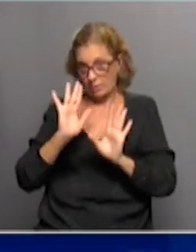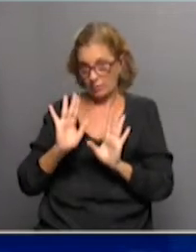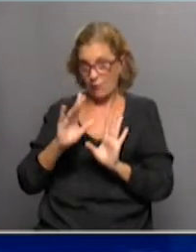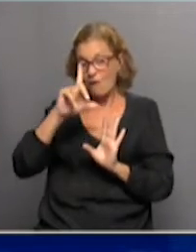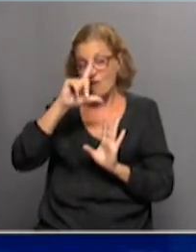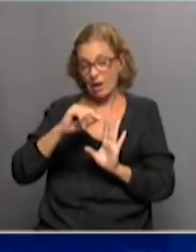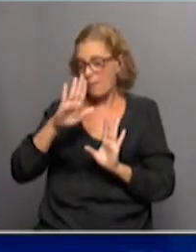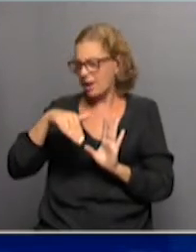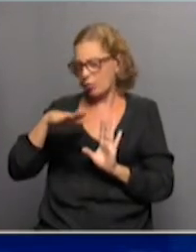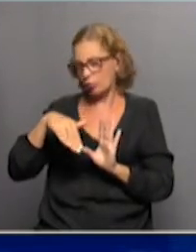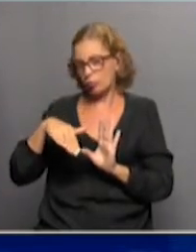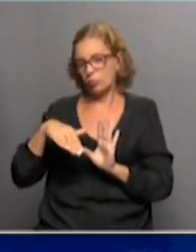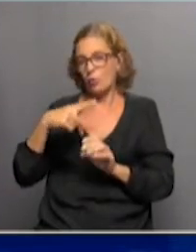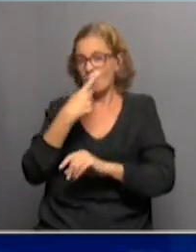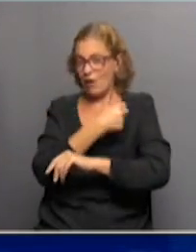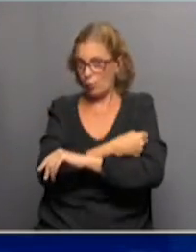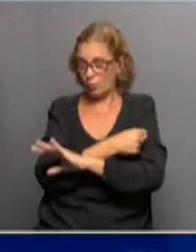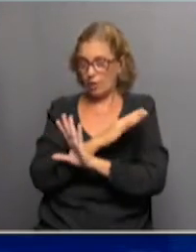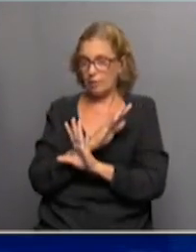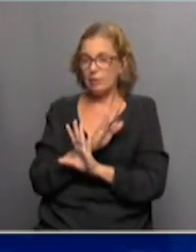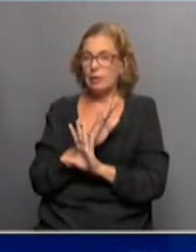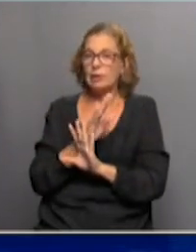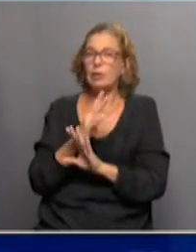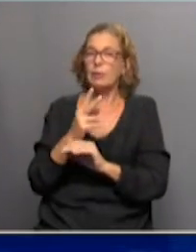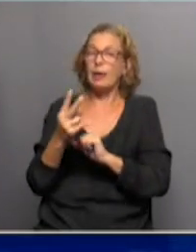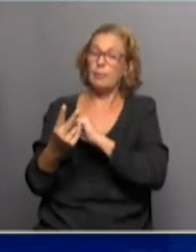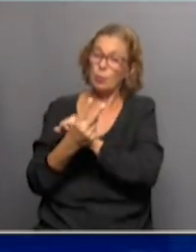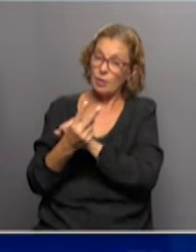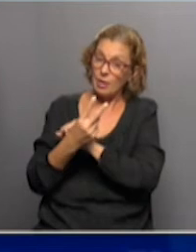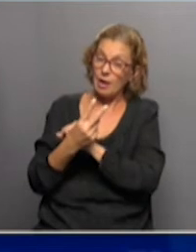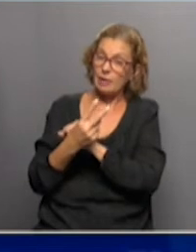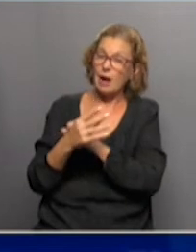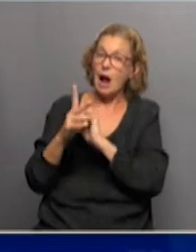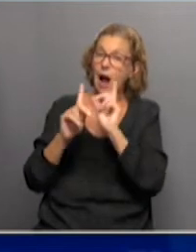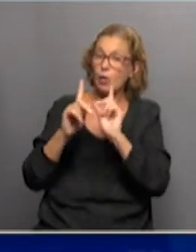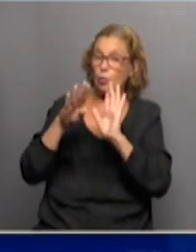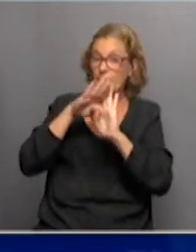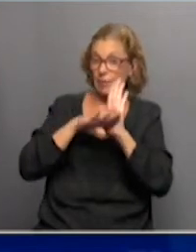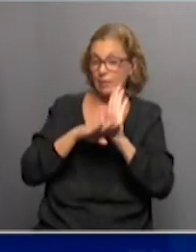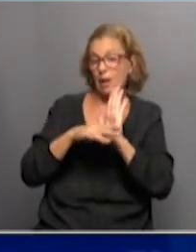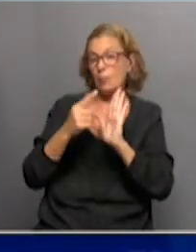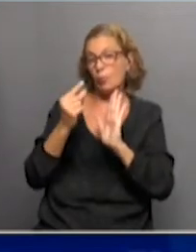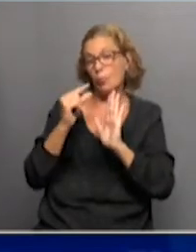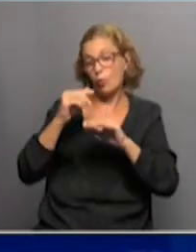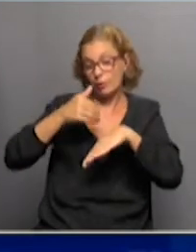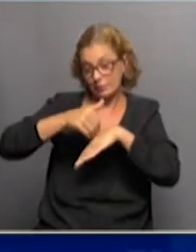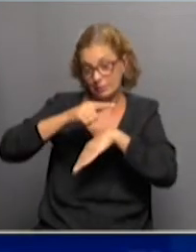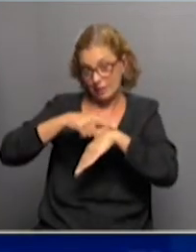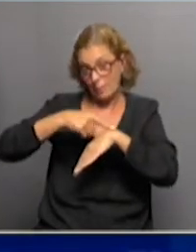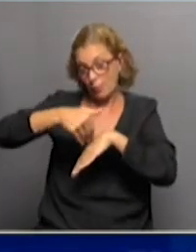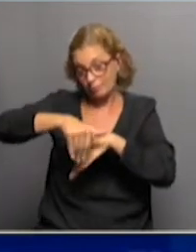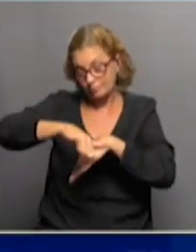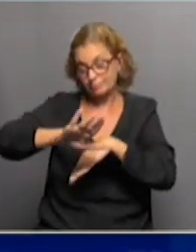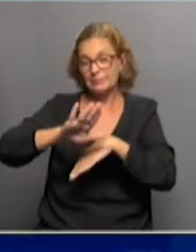Lo que va a pasar probablemente es que tengamos que mantener algunas medidas por algún tiempo y también va a